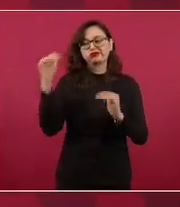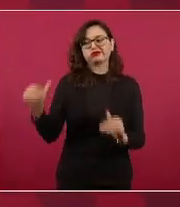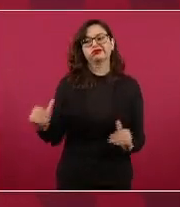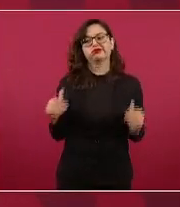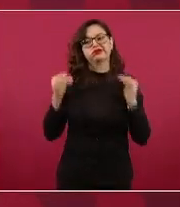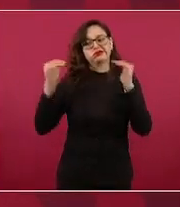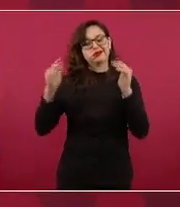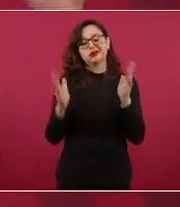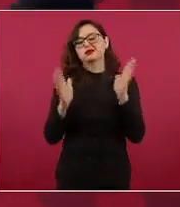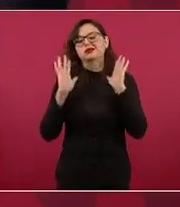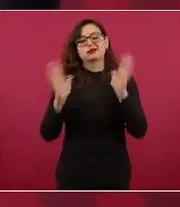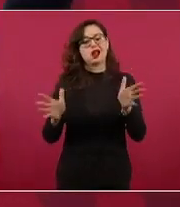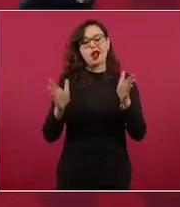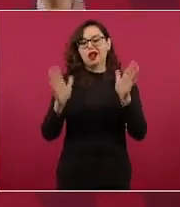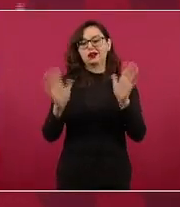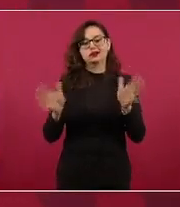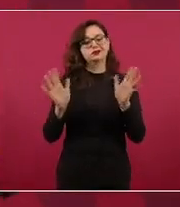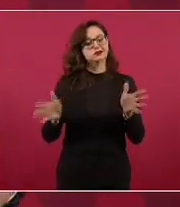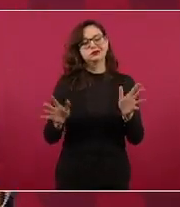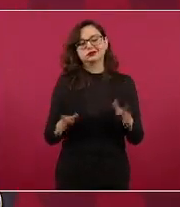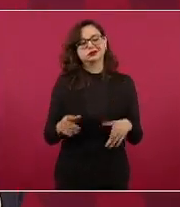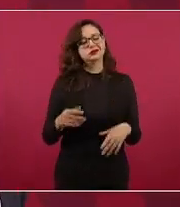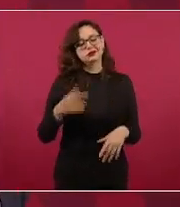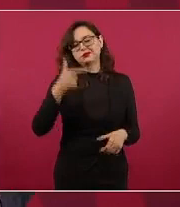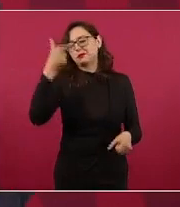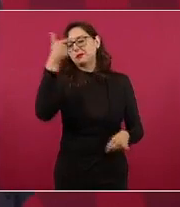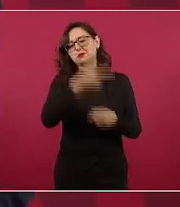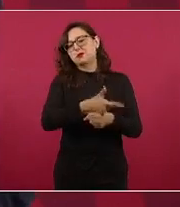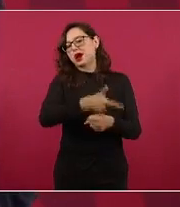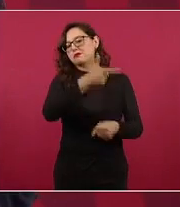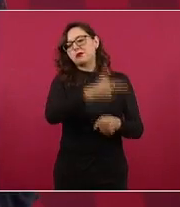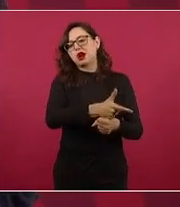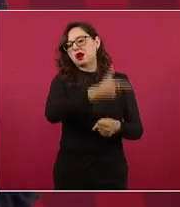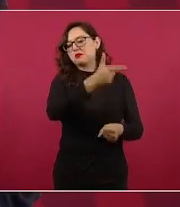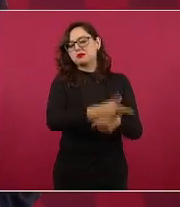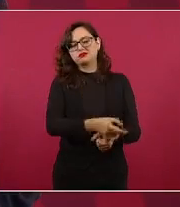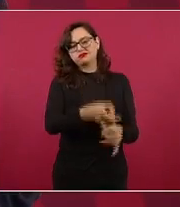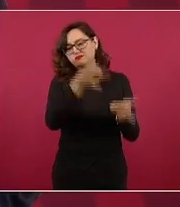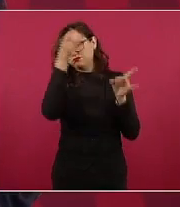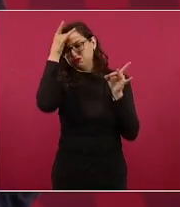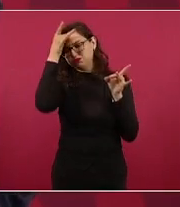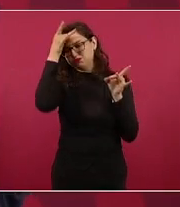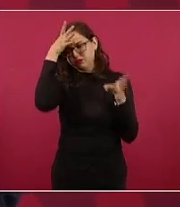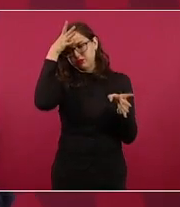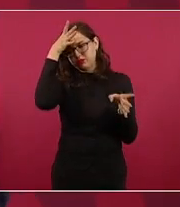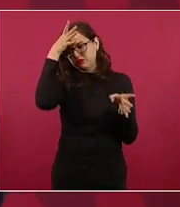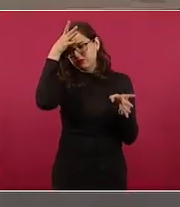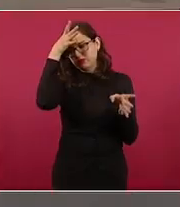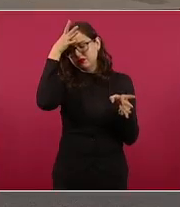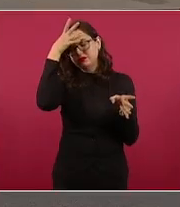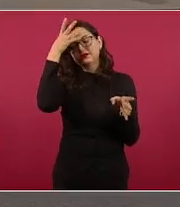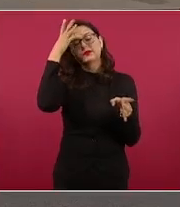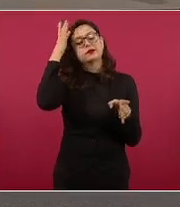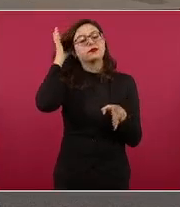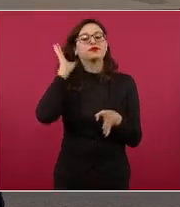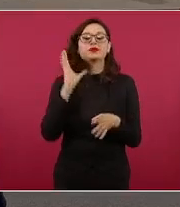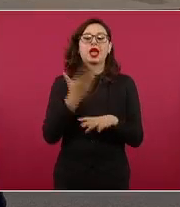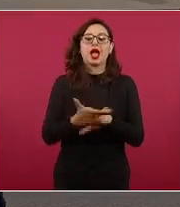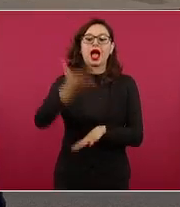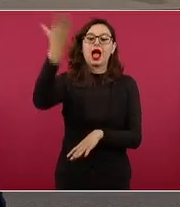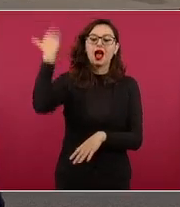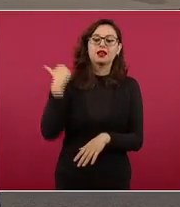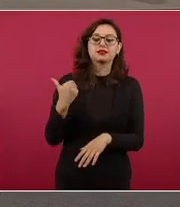eran tan poderosos los medios de información en México que